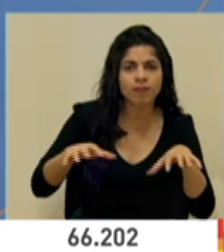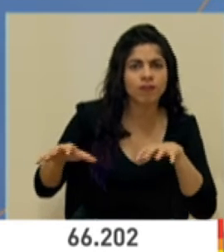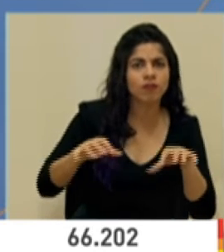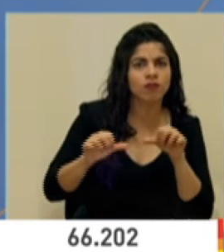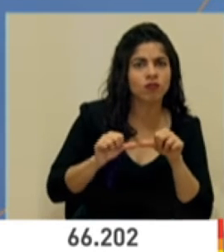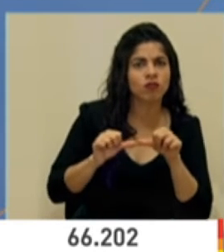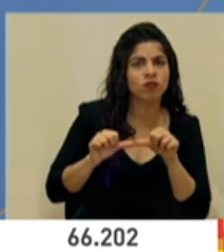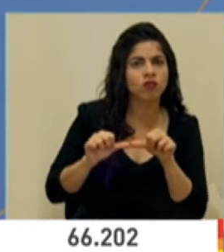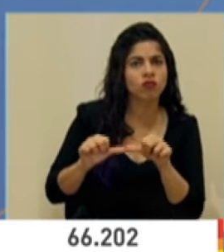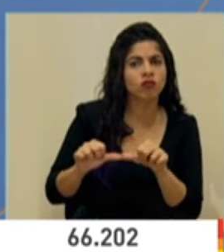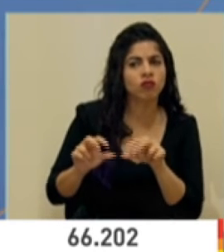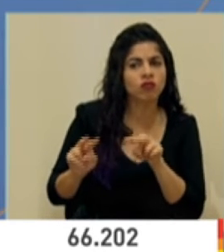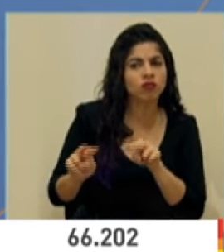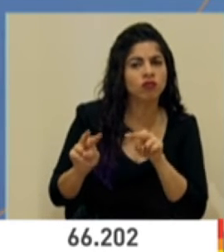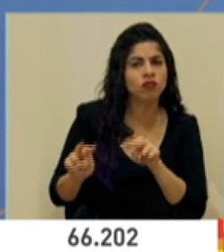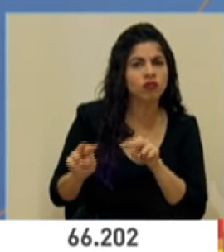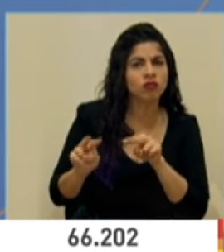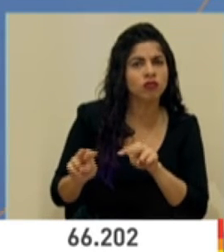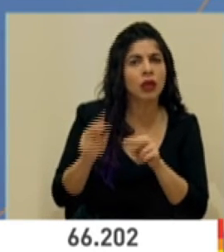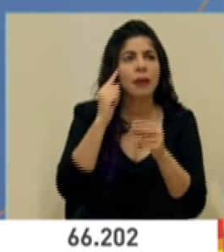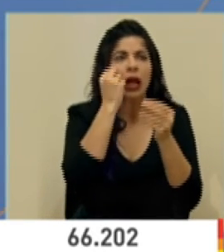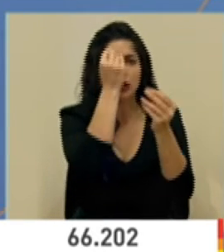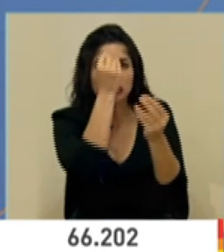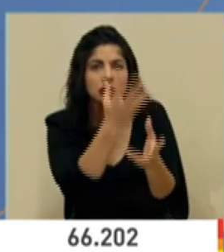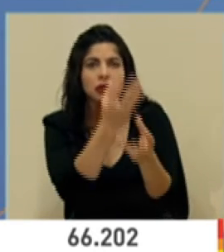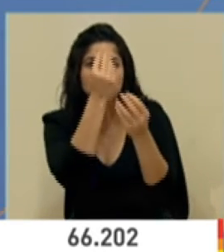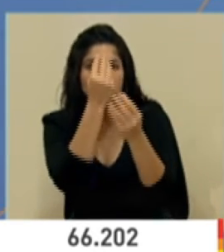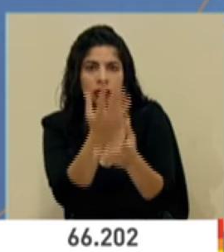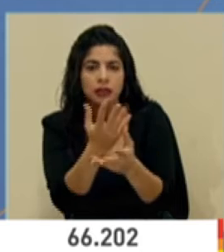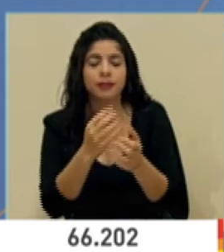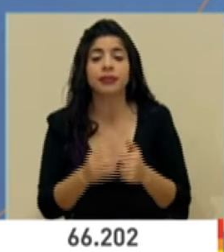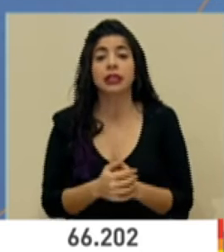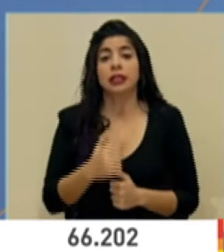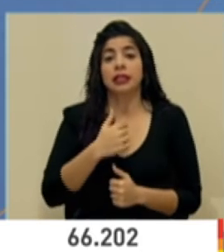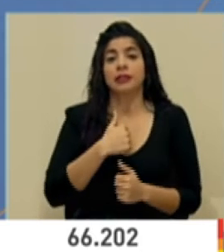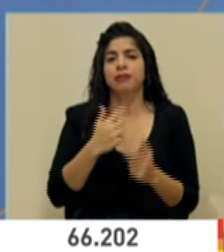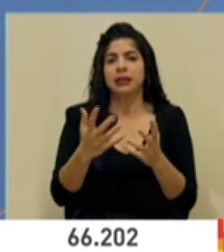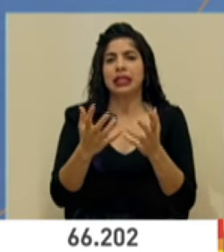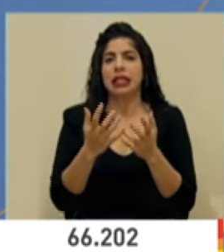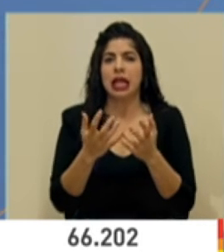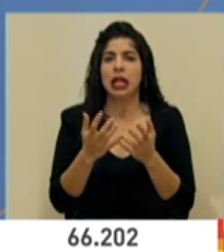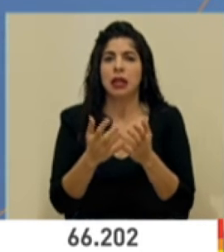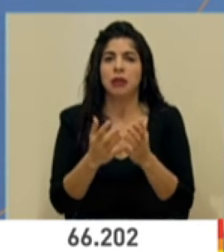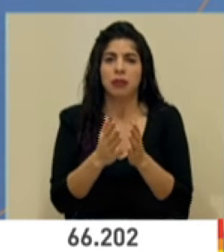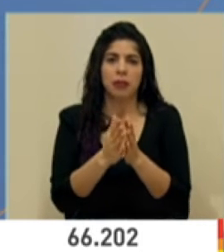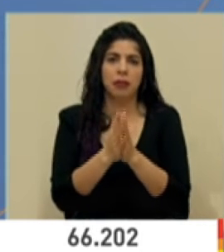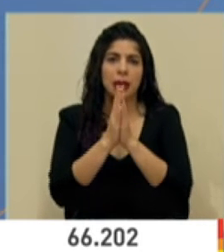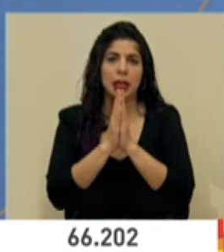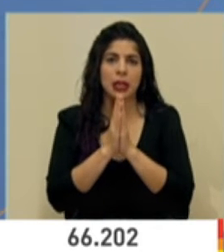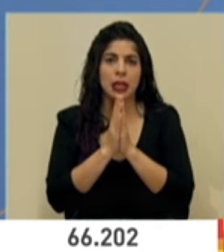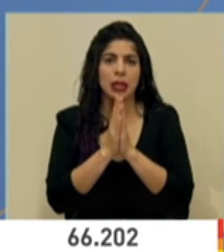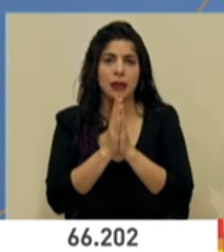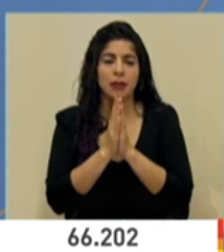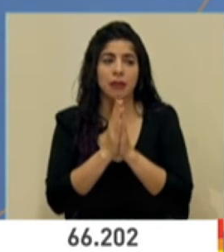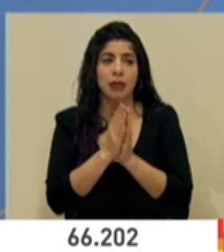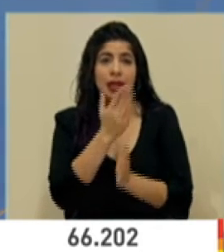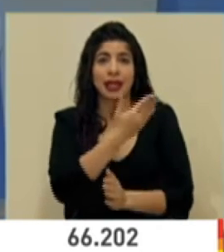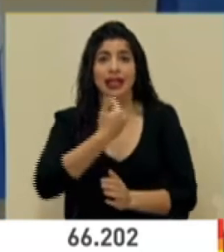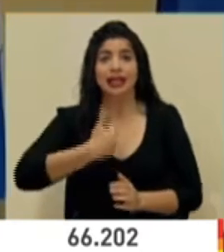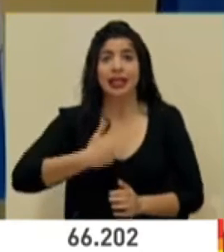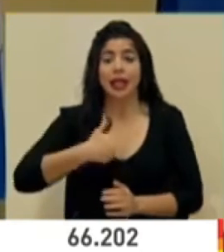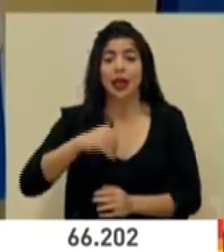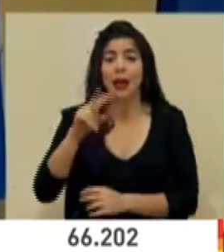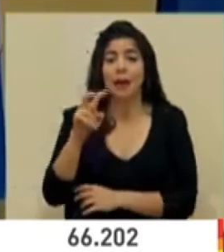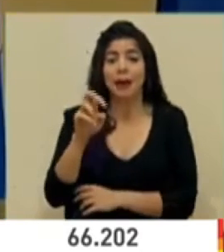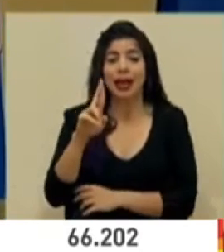permanente para dar el seguimiento y la información. Quisiera pedirle al señor Bernard